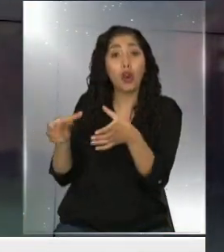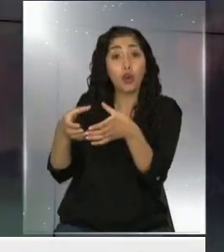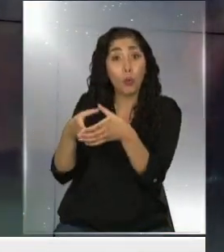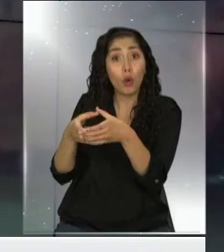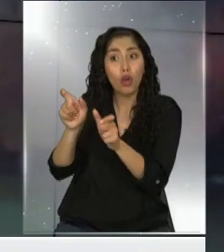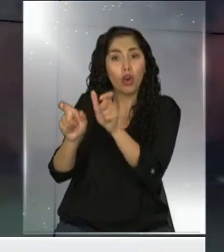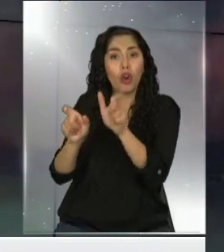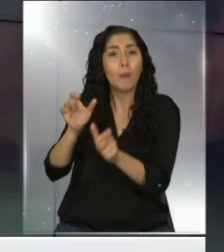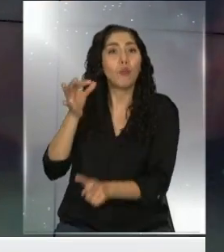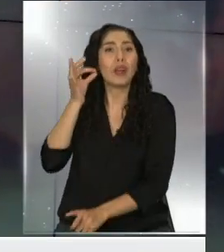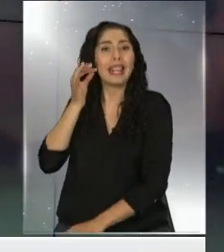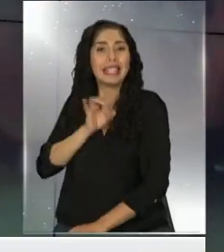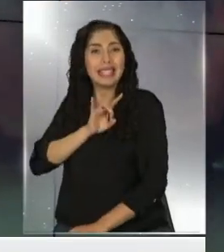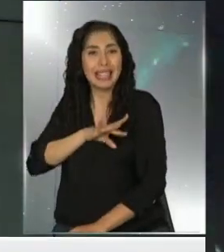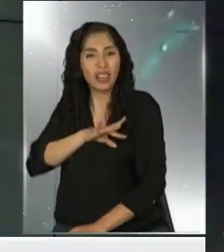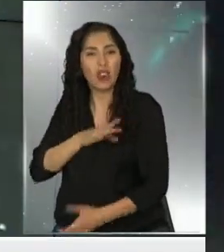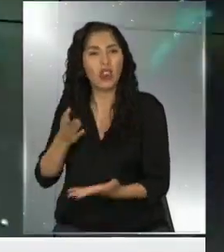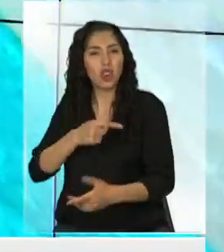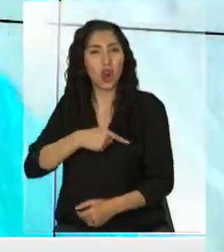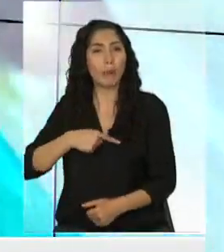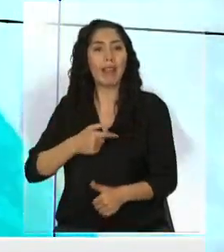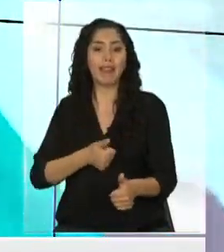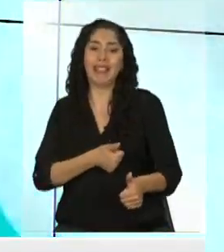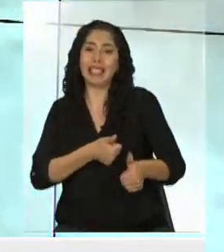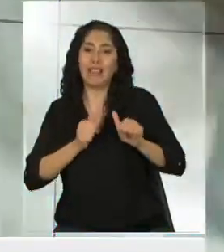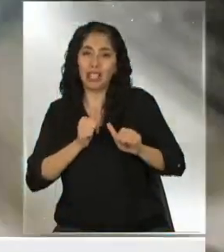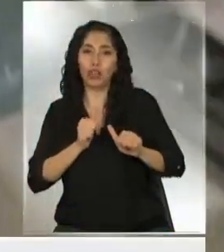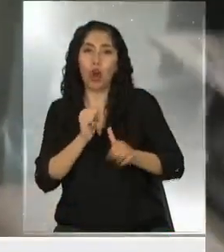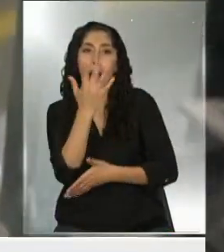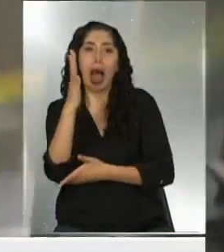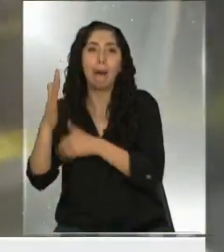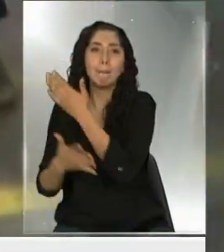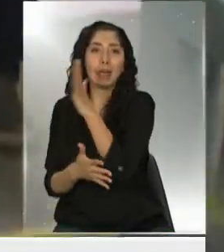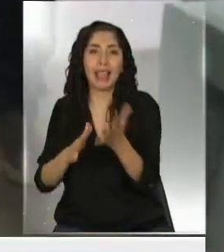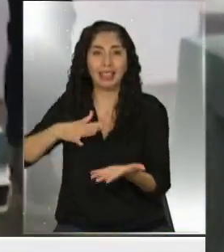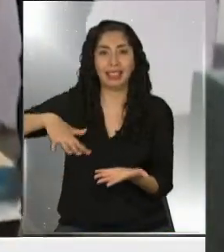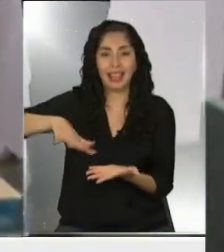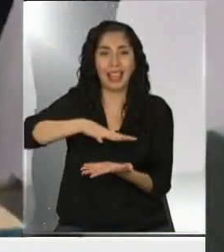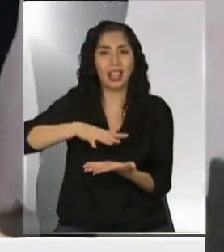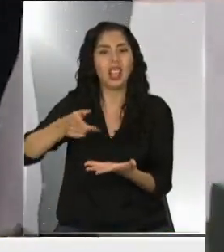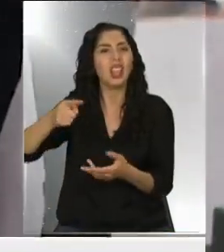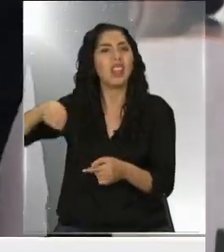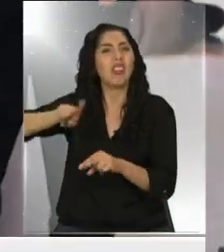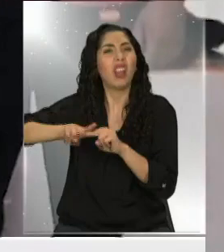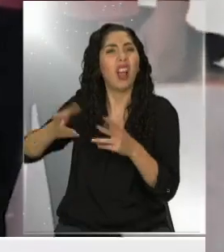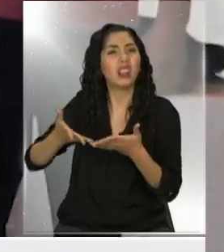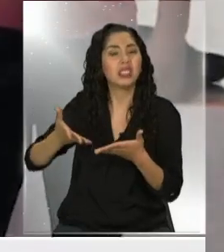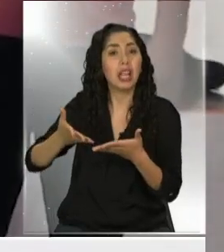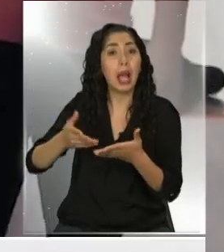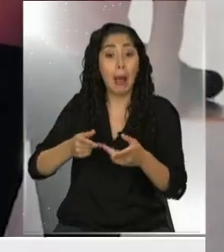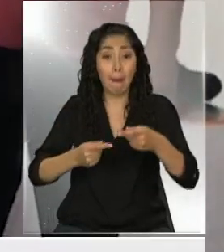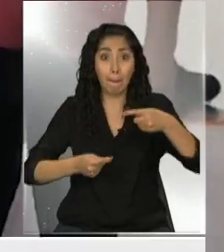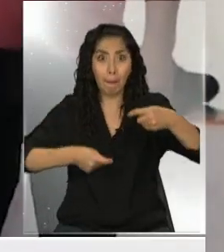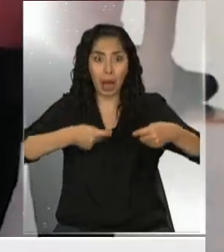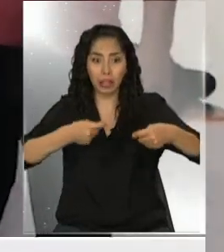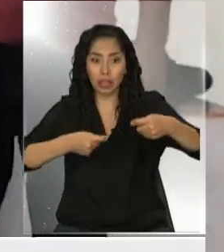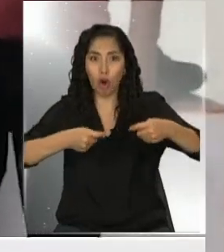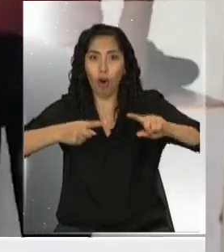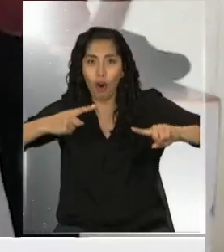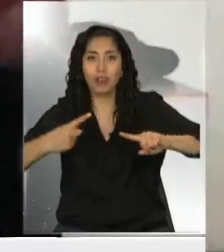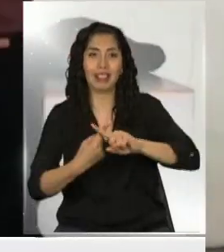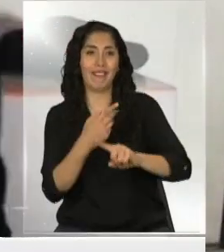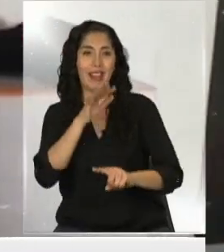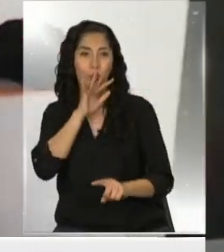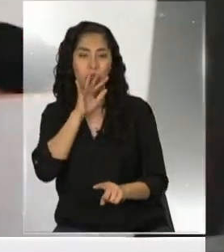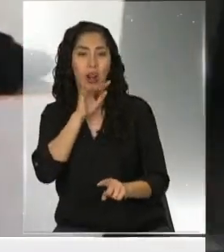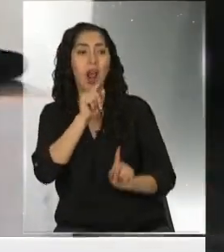chilenas. Esto se llama Desafío Ambiente. ¿Qué han hecho ellas? Han encontrado la forma de darle nueva vida a este material. Lo que para